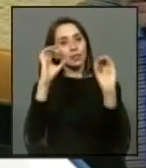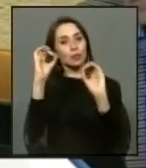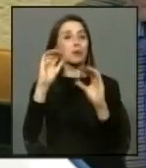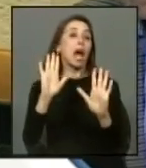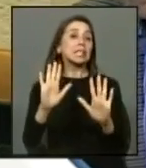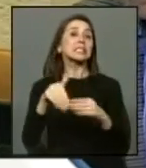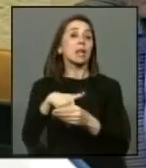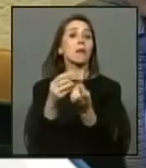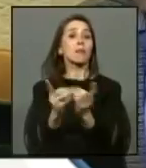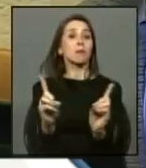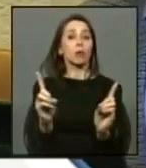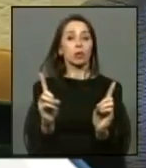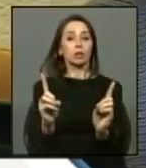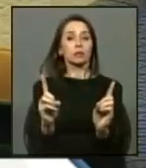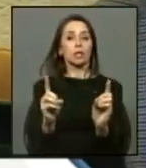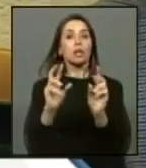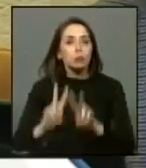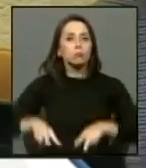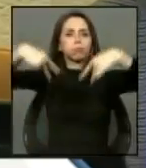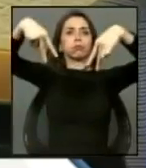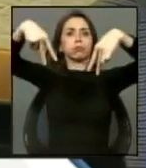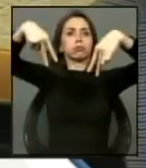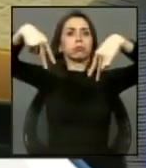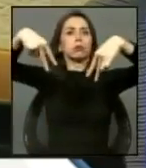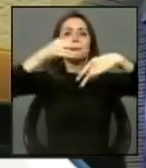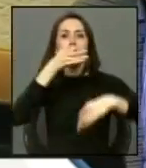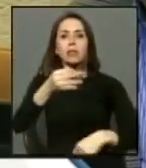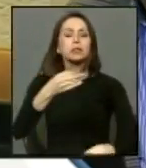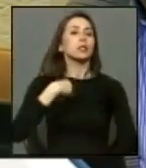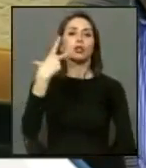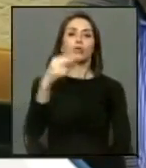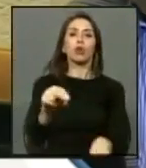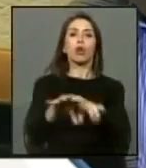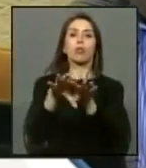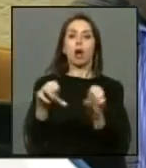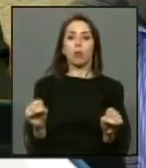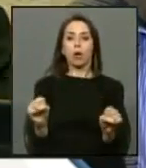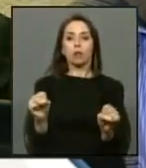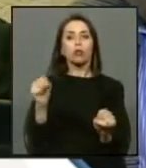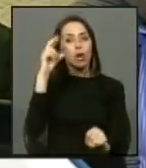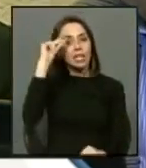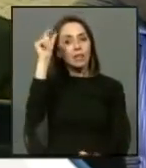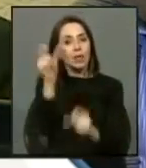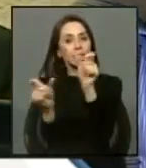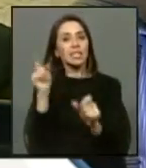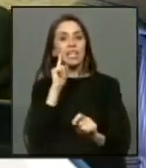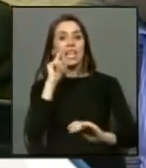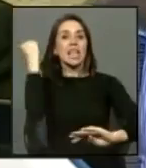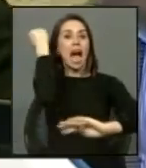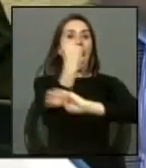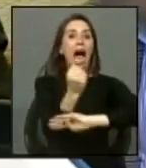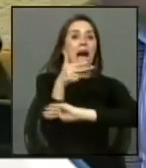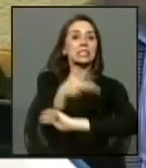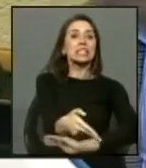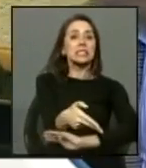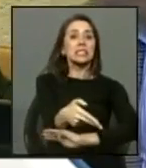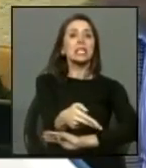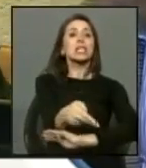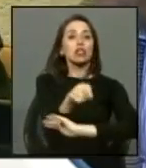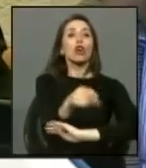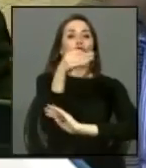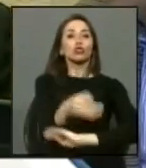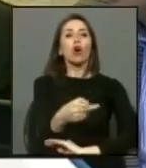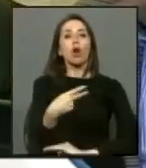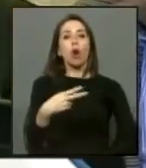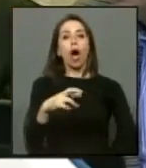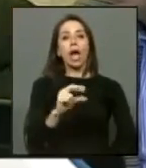democracia no salten para decir que no comparten la idea de que los asesinos son los héroes de este